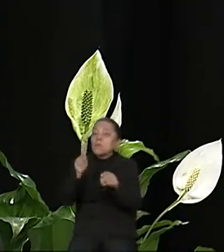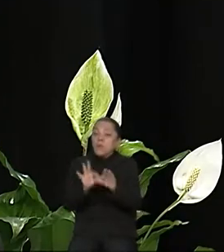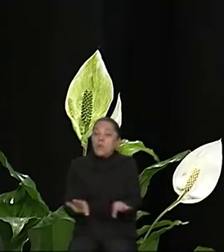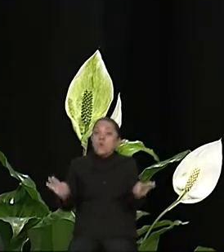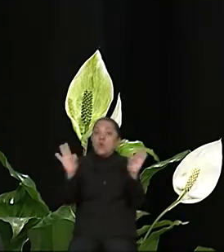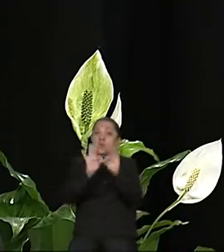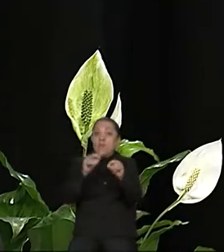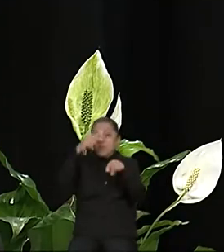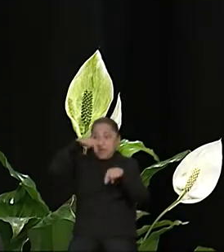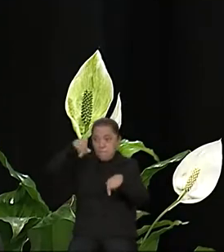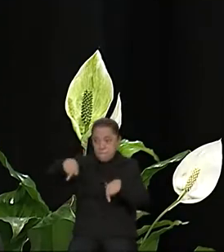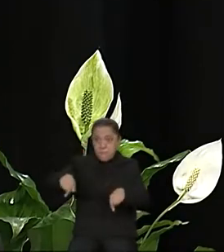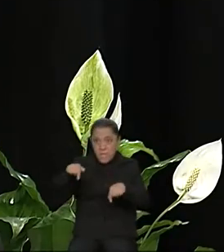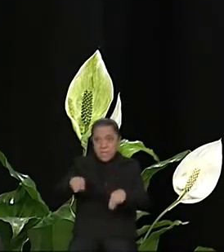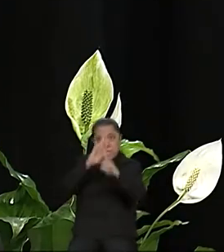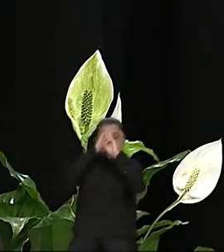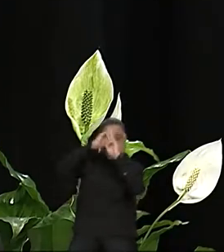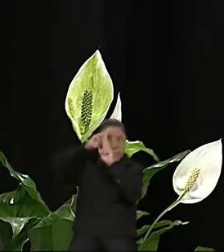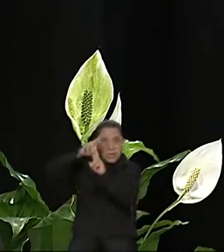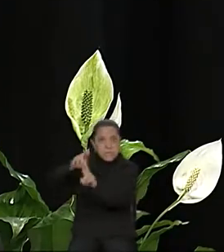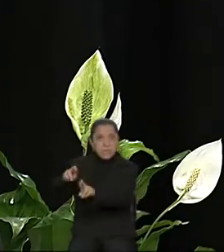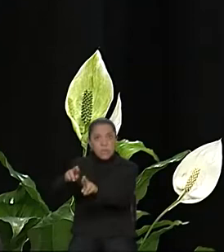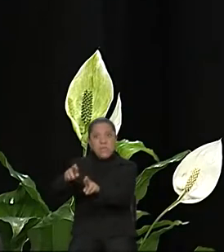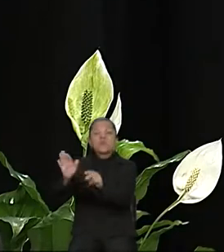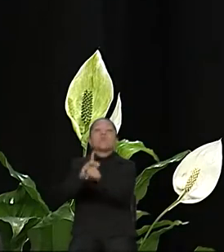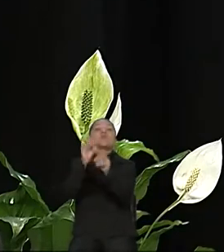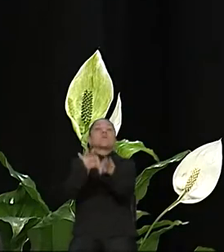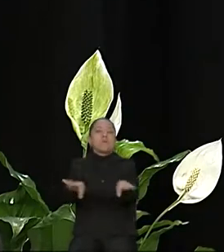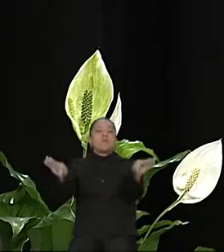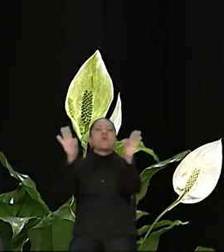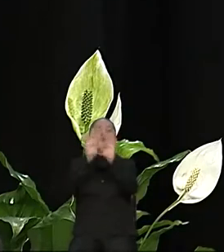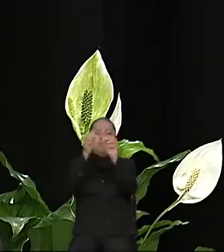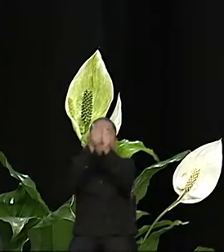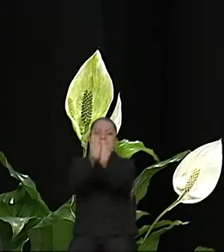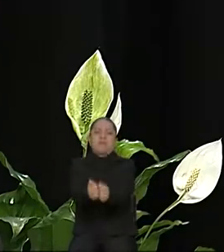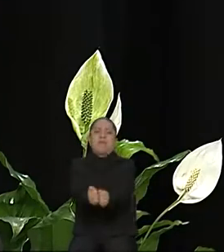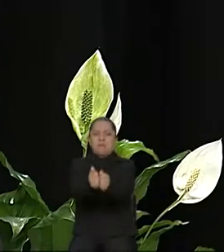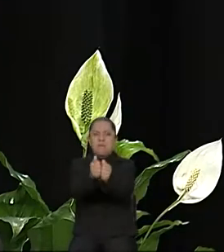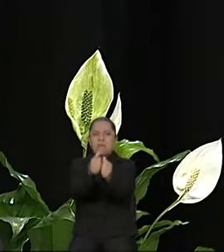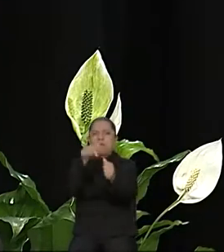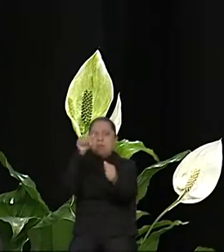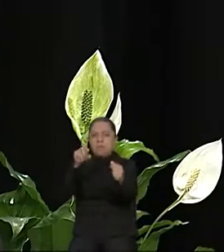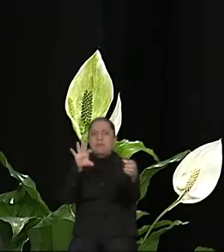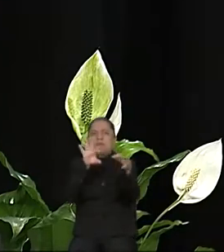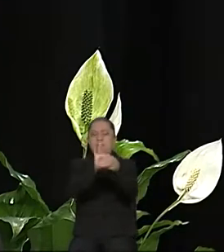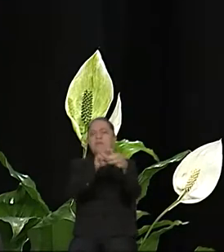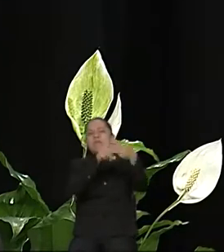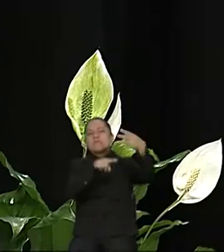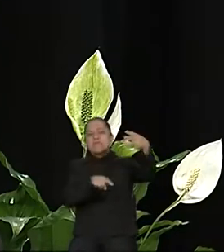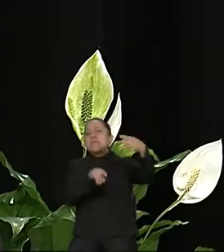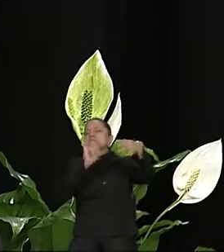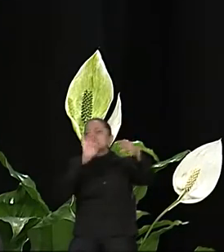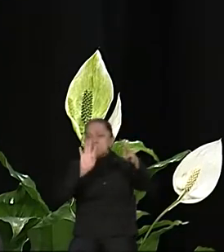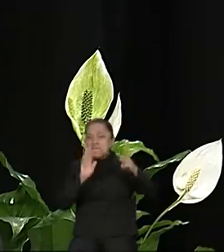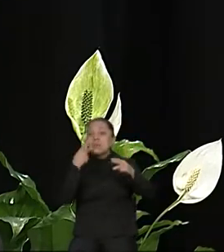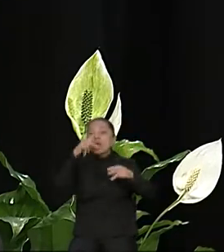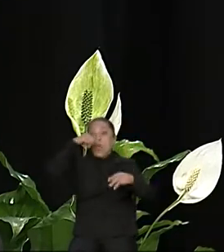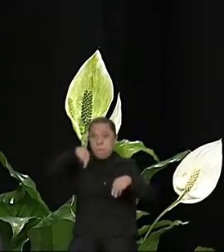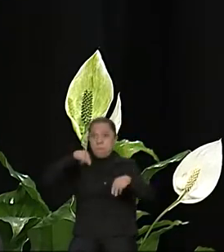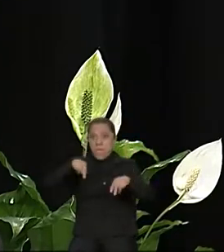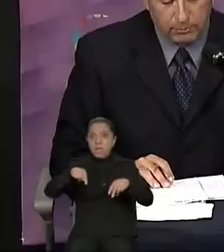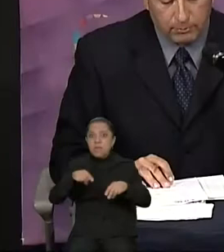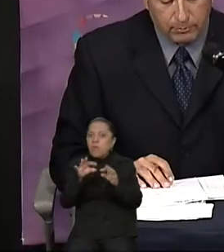porque si bien es cierto, es importante la permanencia, pero también es muy importante lo que México aporta hacia Estados Unidos y hacia Canadá.